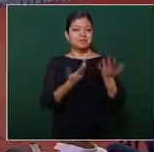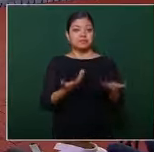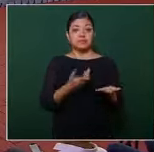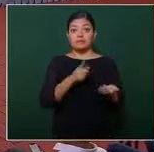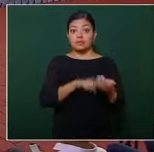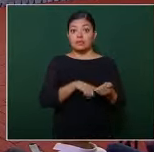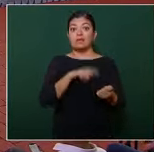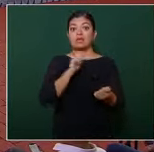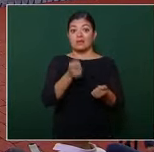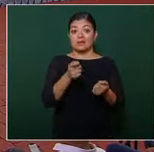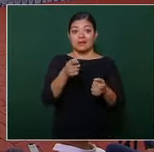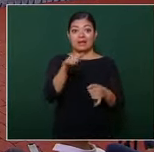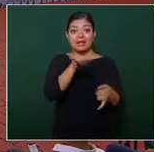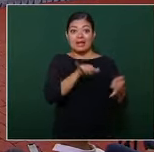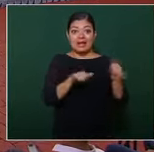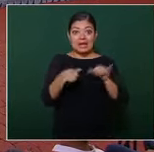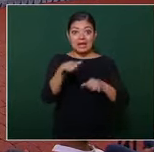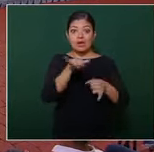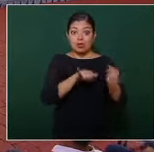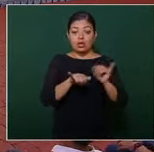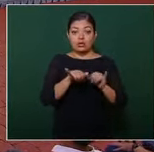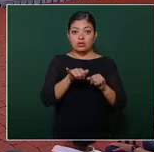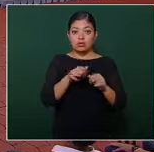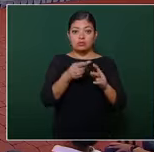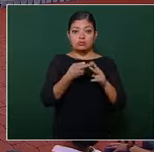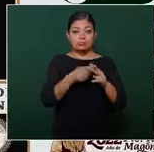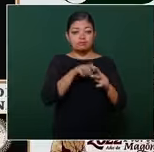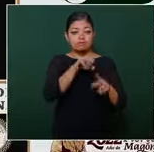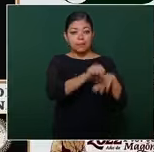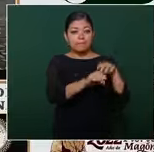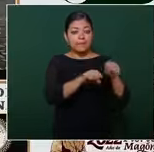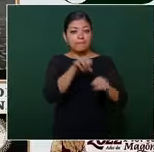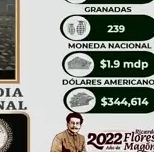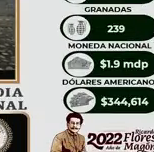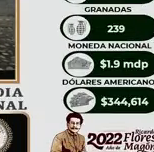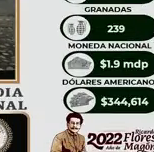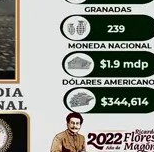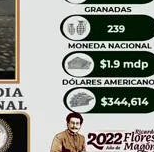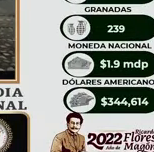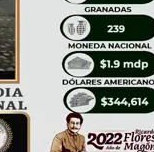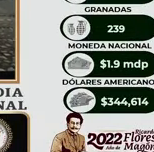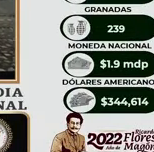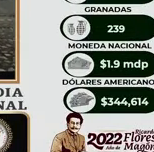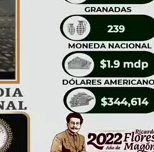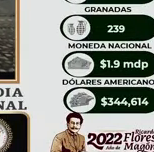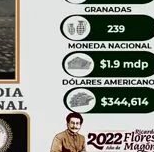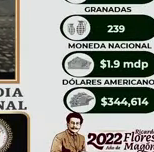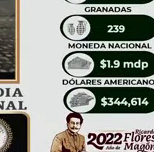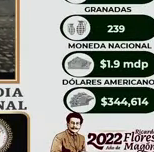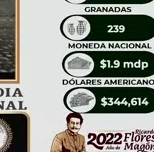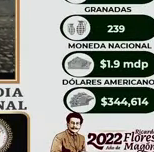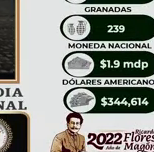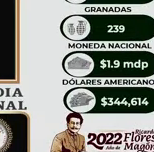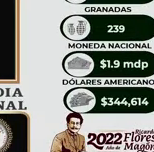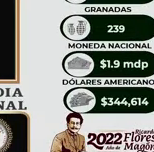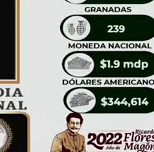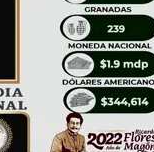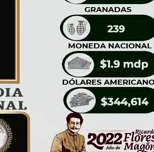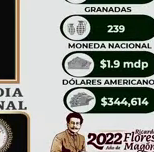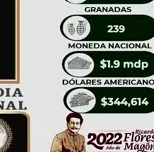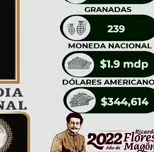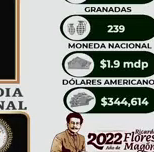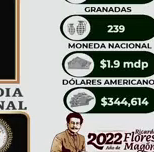pues laboratorios se han incautado 18, hay 933 detenciones, tres